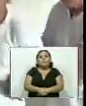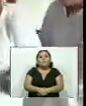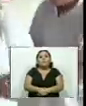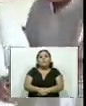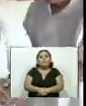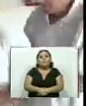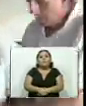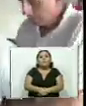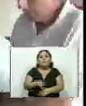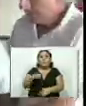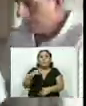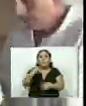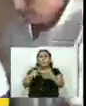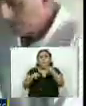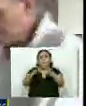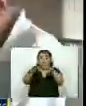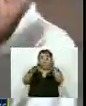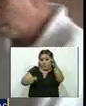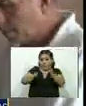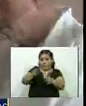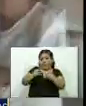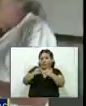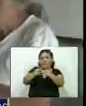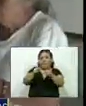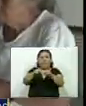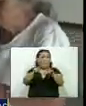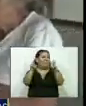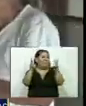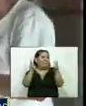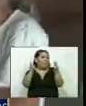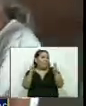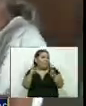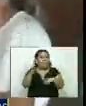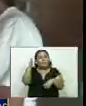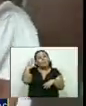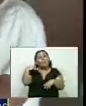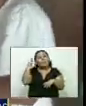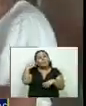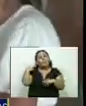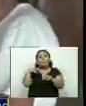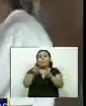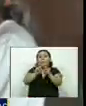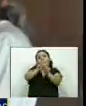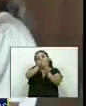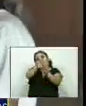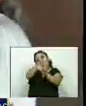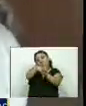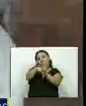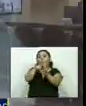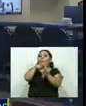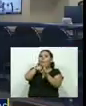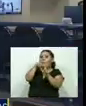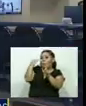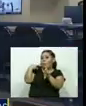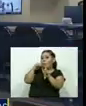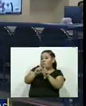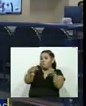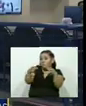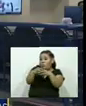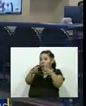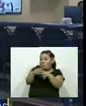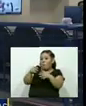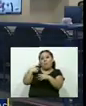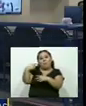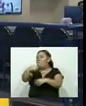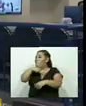A juicio fueron enviados los implicados en el caso conocido como las viudas negras, señalados de ordenar matrimonios forzados para